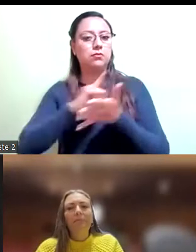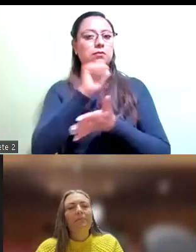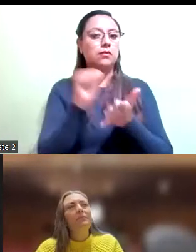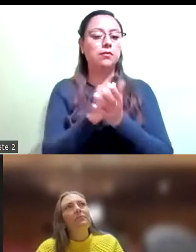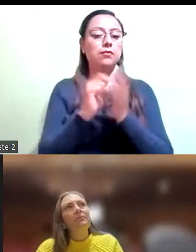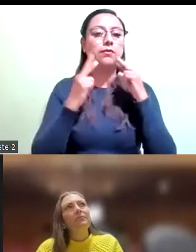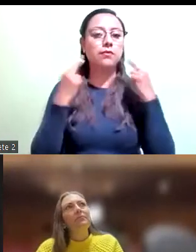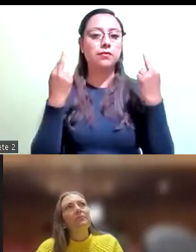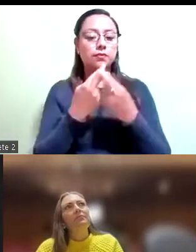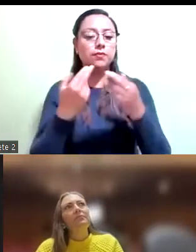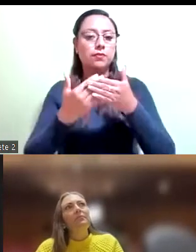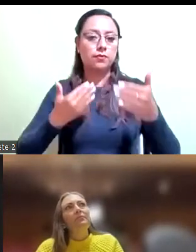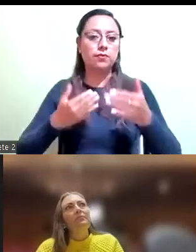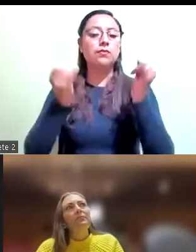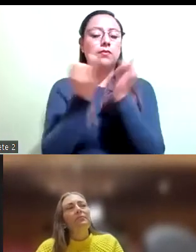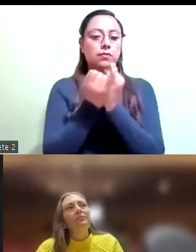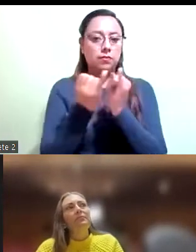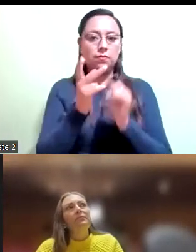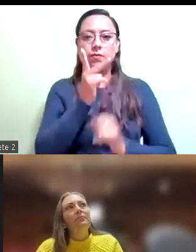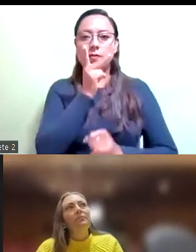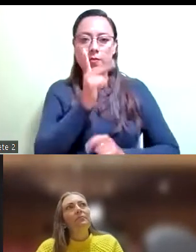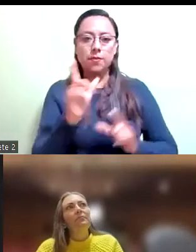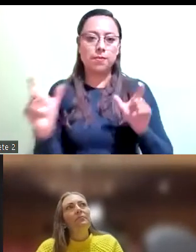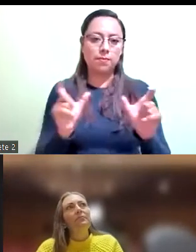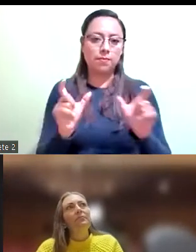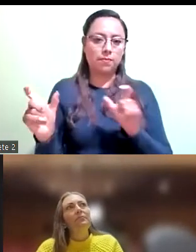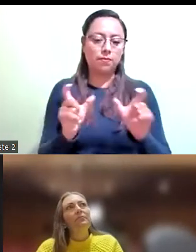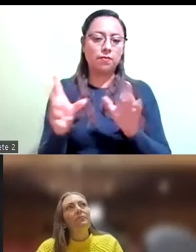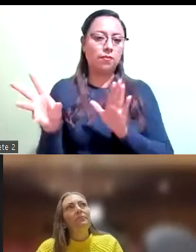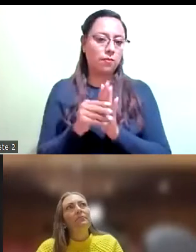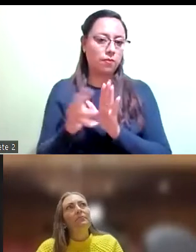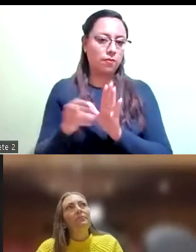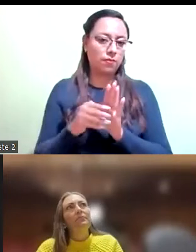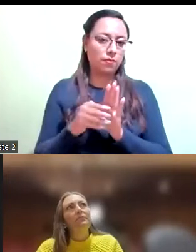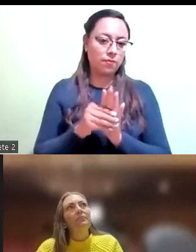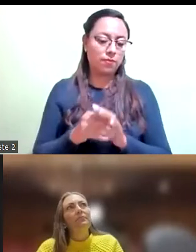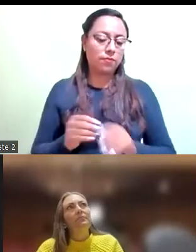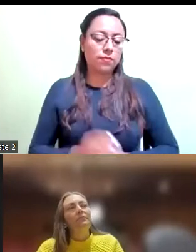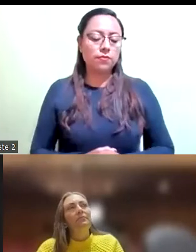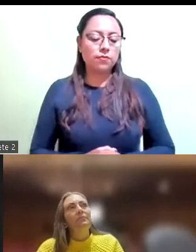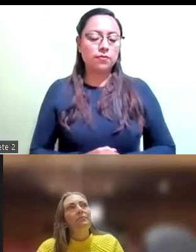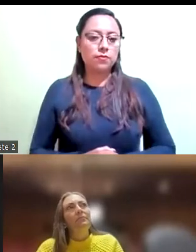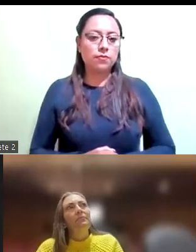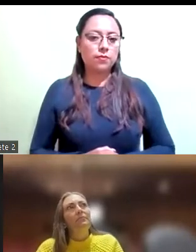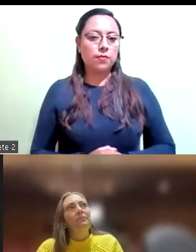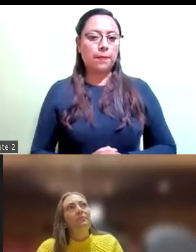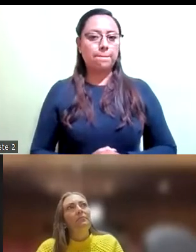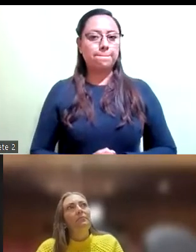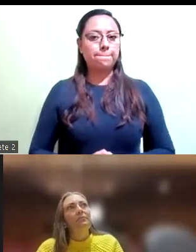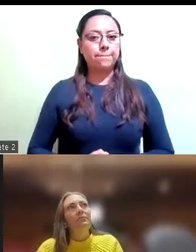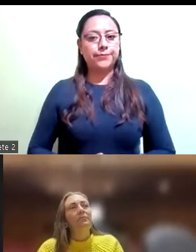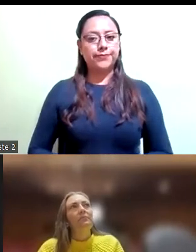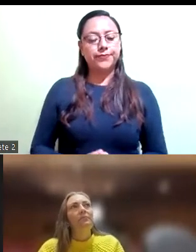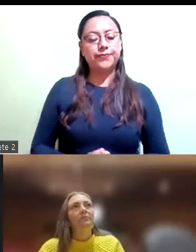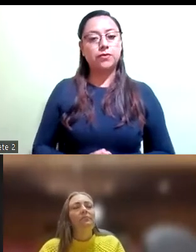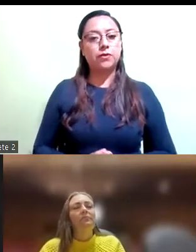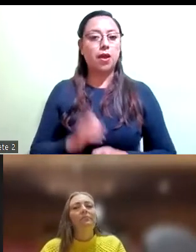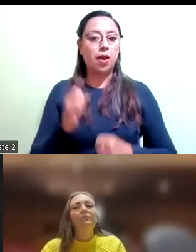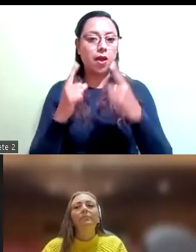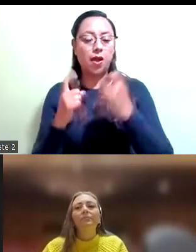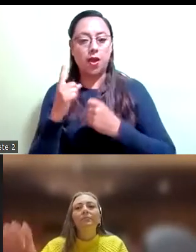y de la versión estenográfica. En este sentido, quienes estén por la afirmativa de obviar la lectura, favor de levantar la mano.